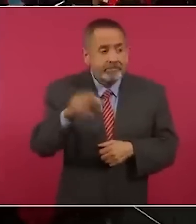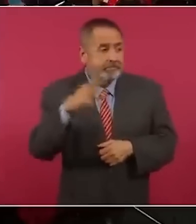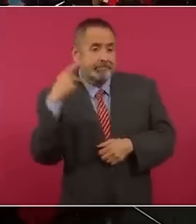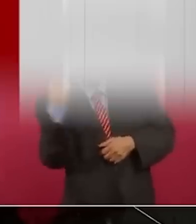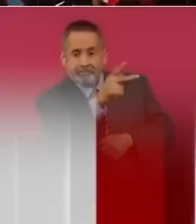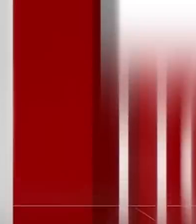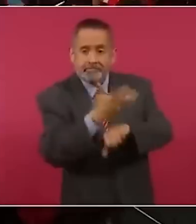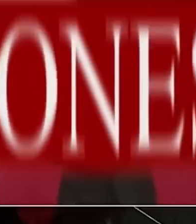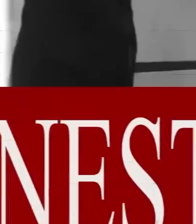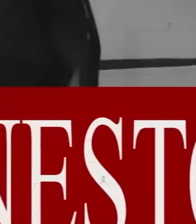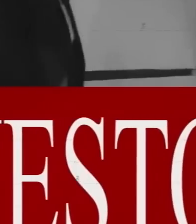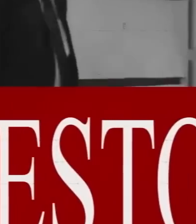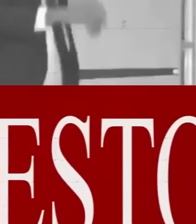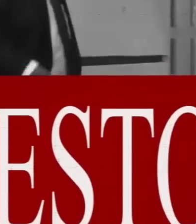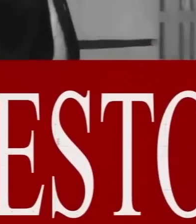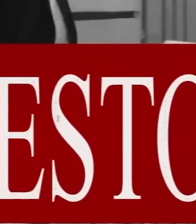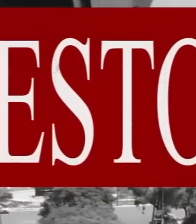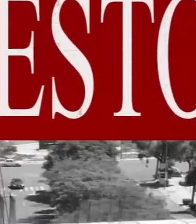son ciudadanos en los Estados Unidos.